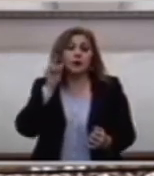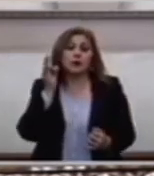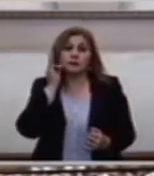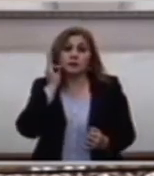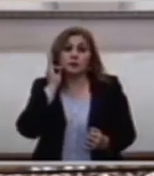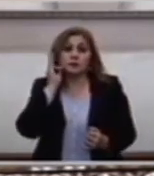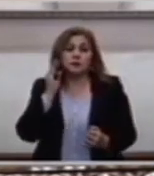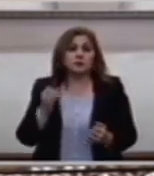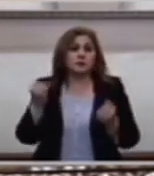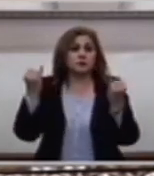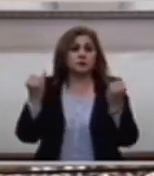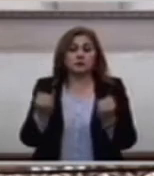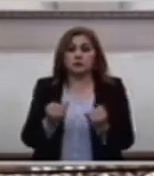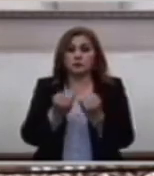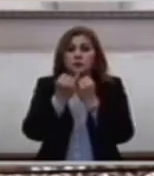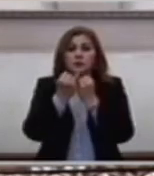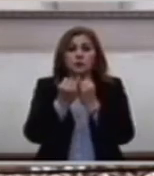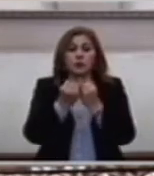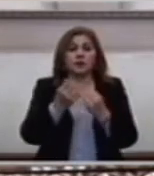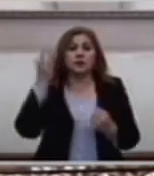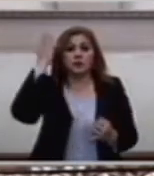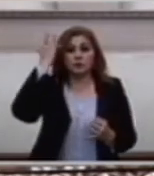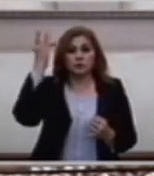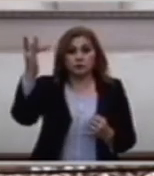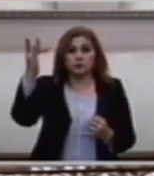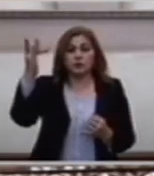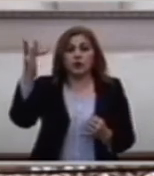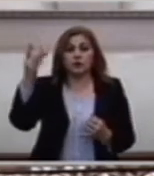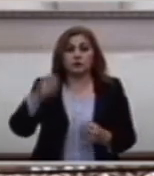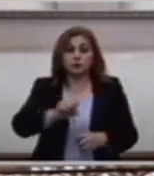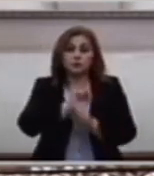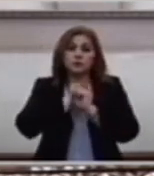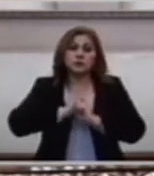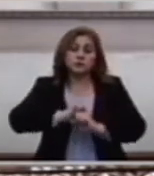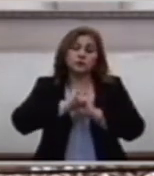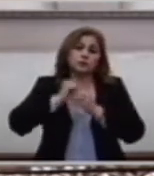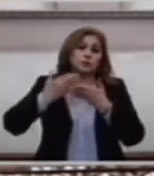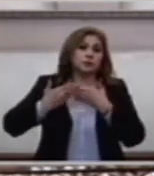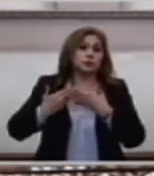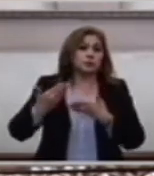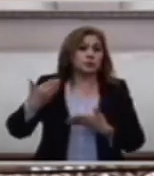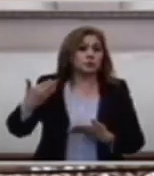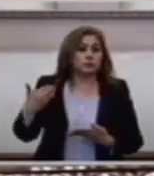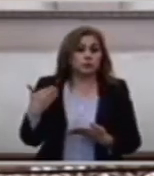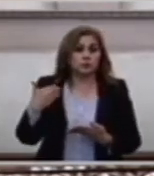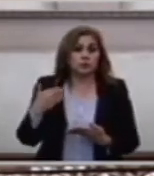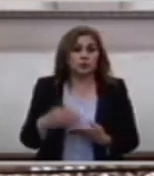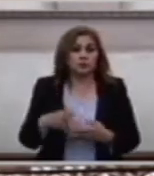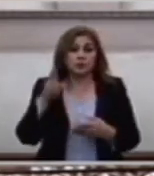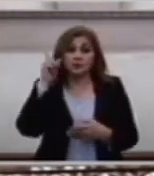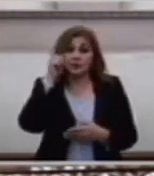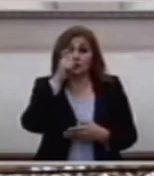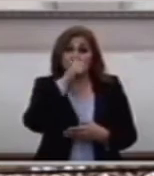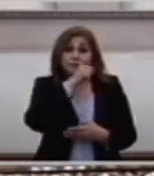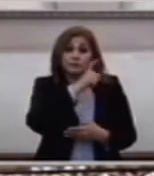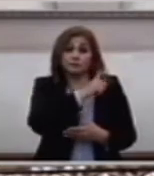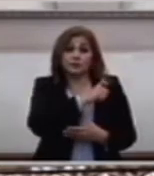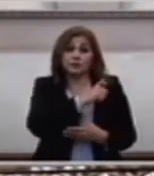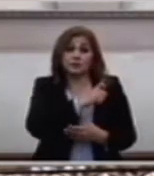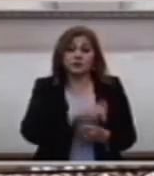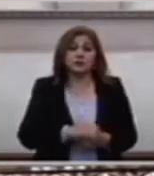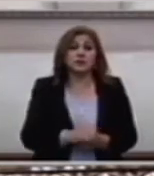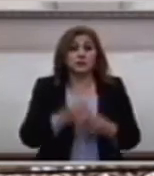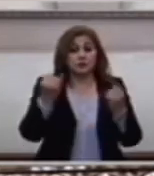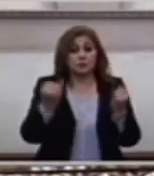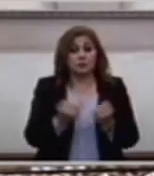Al Estilo De Los Santos Y De Los Mártires Es Difícil Como